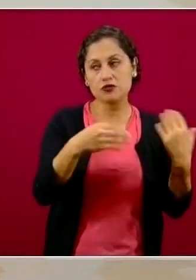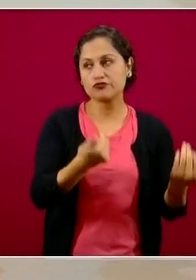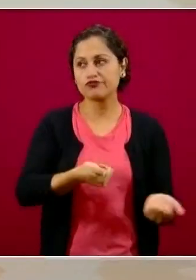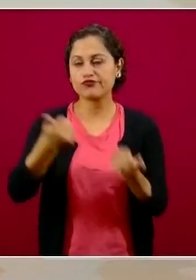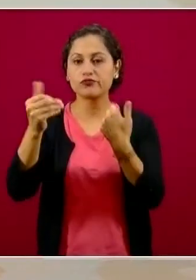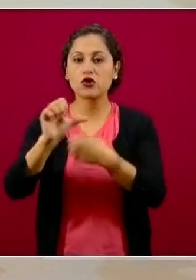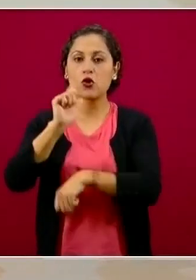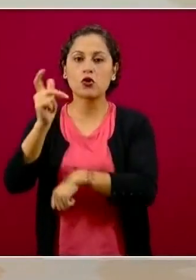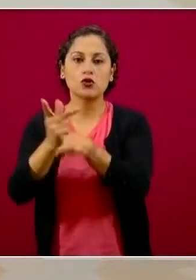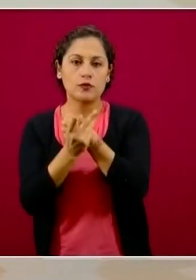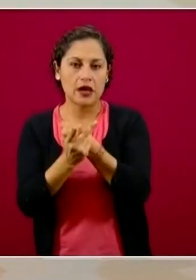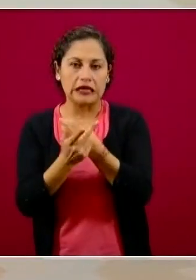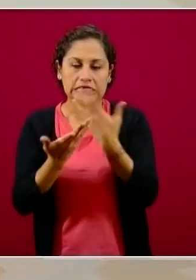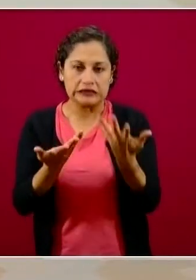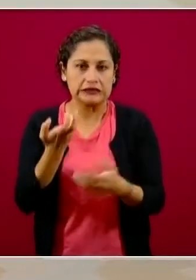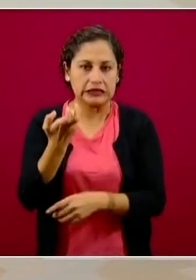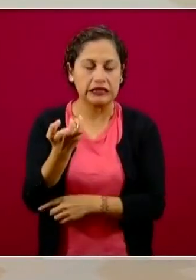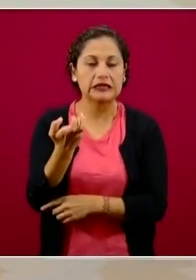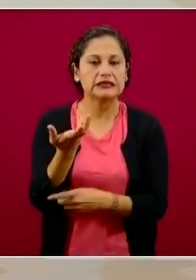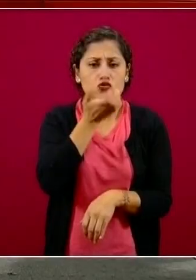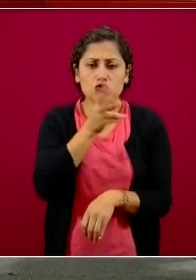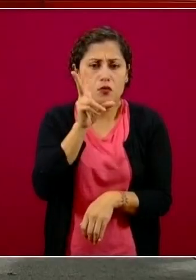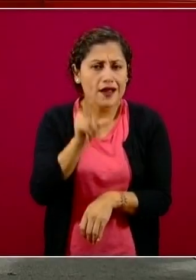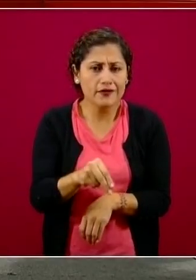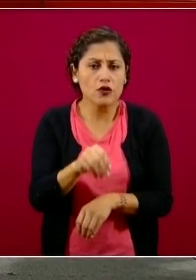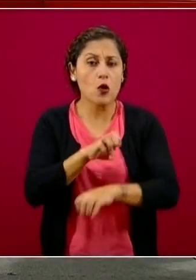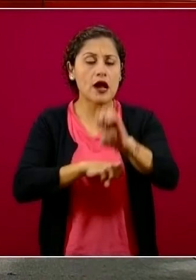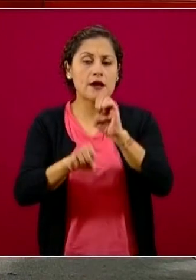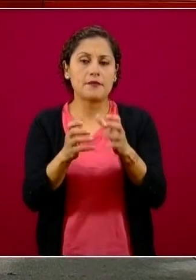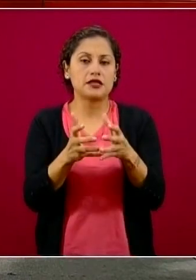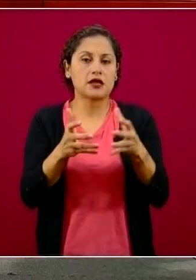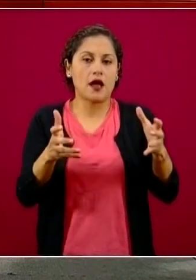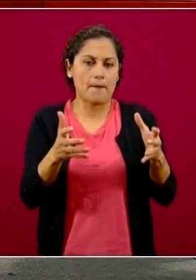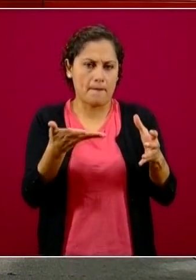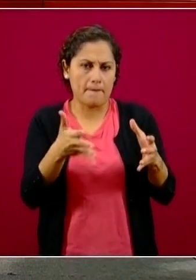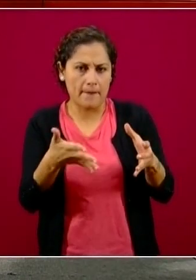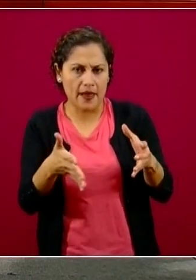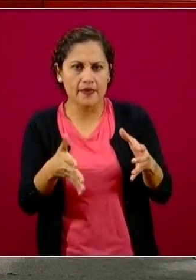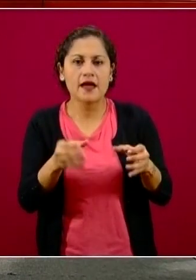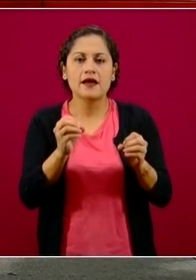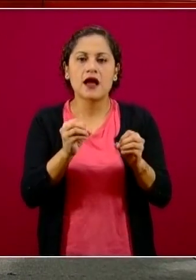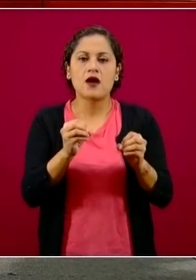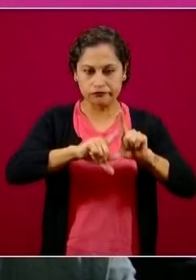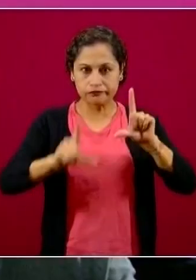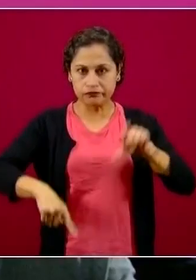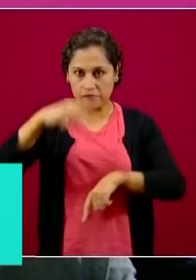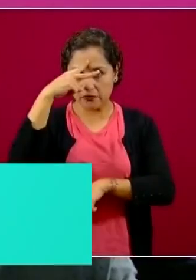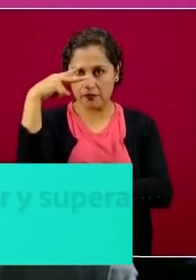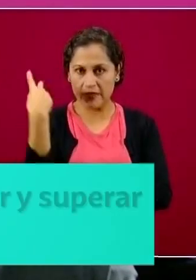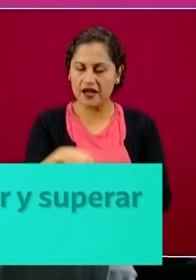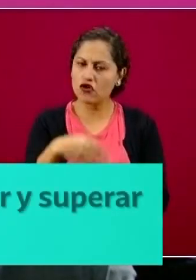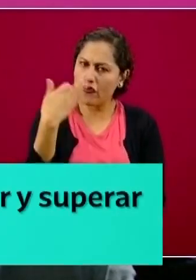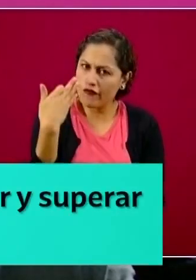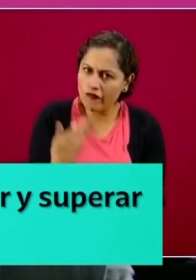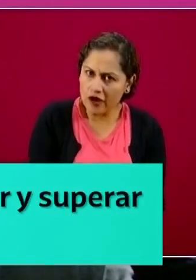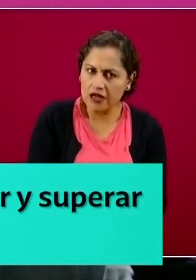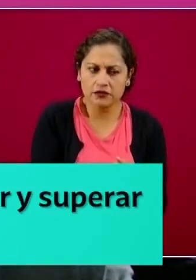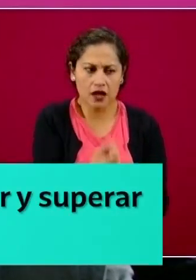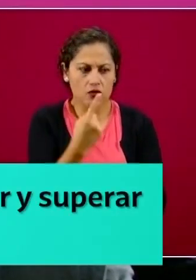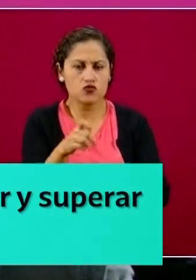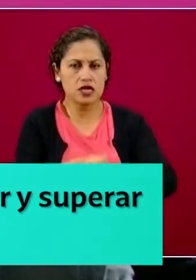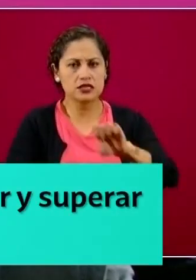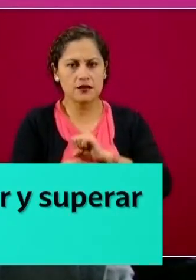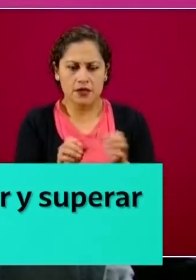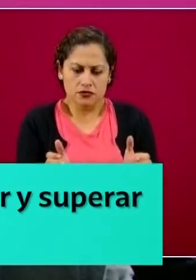ruta que sí funciona en una región u otra del mundo, así como desarrollar otro tipo de empresas. Al respecto, el